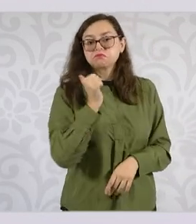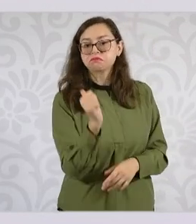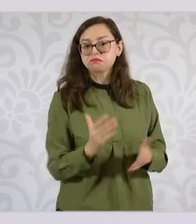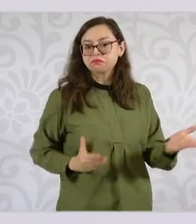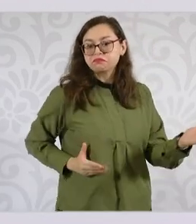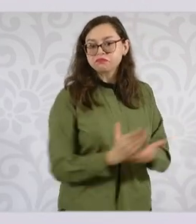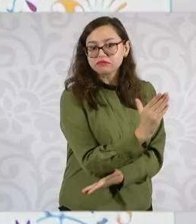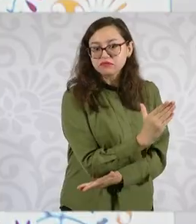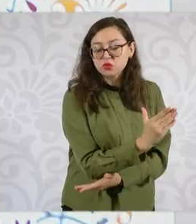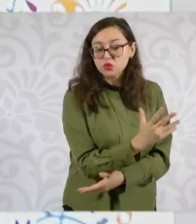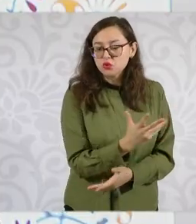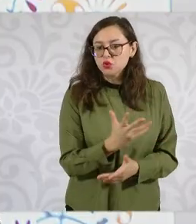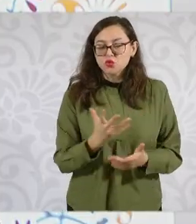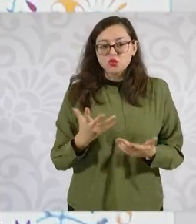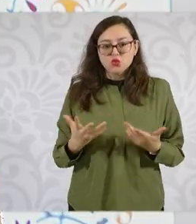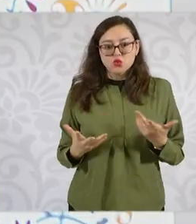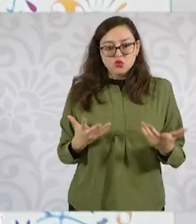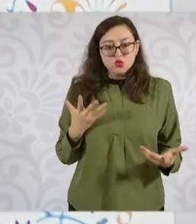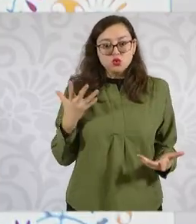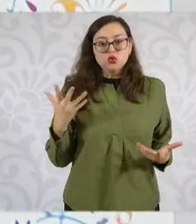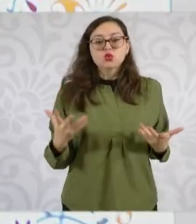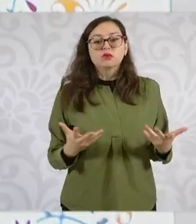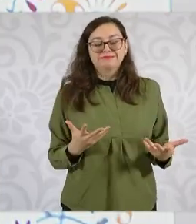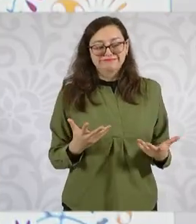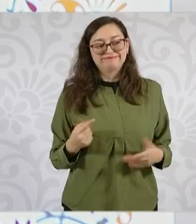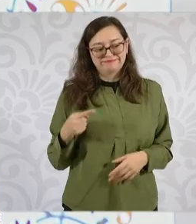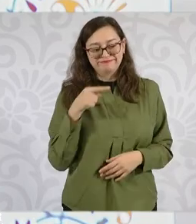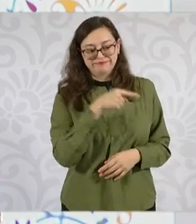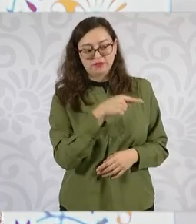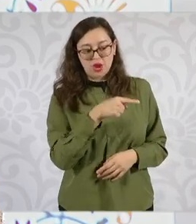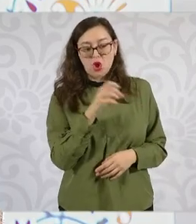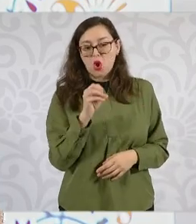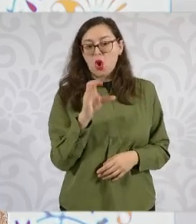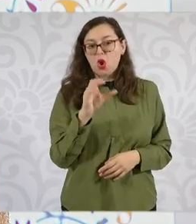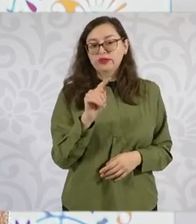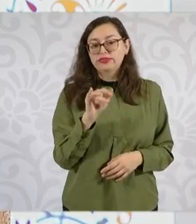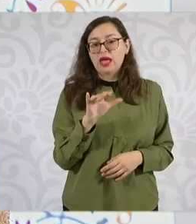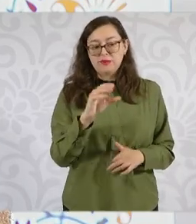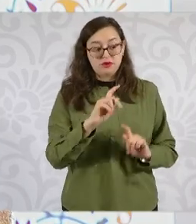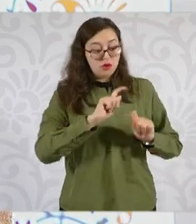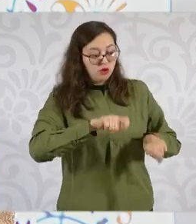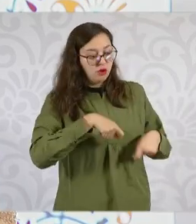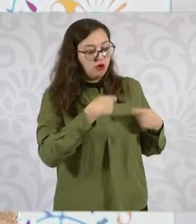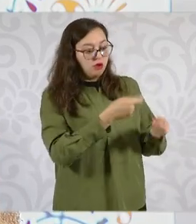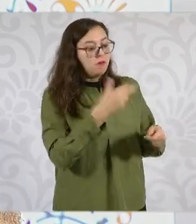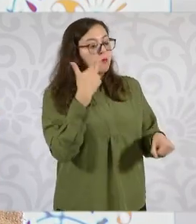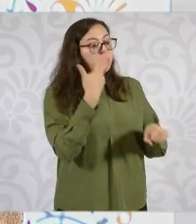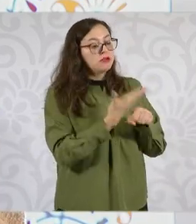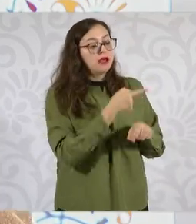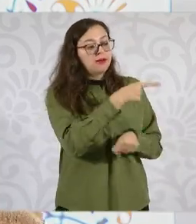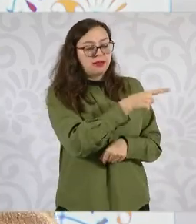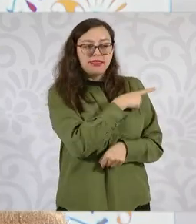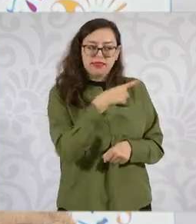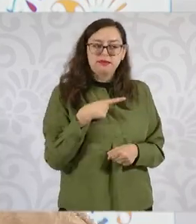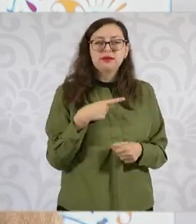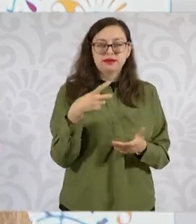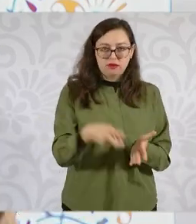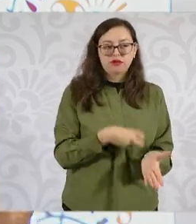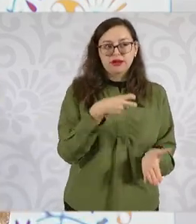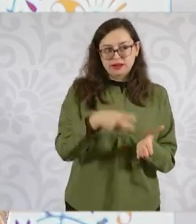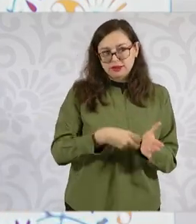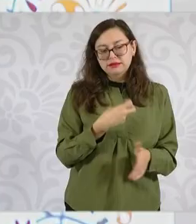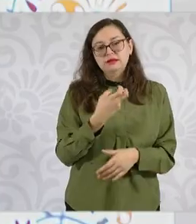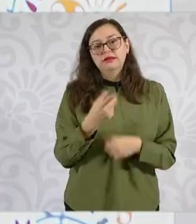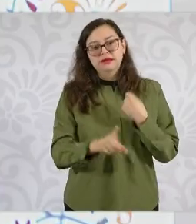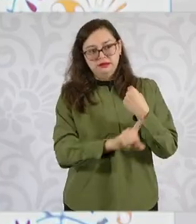Octavio tiene la tarea de hacer un programa para poder resolver esta problemática. A diferencia de